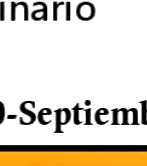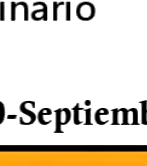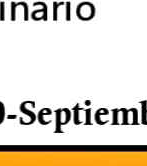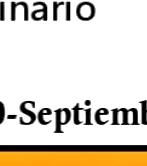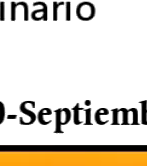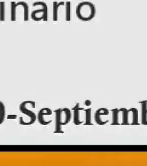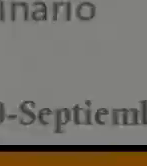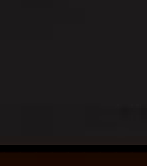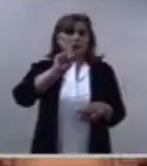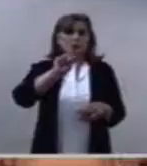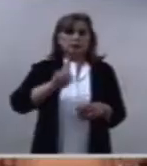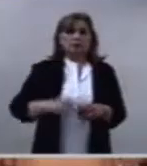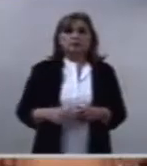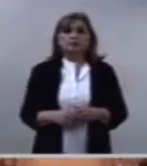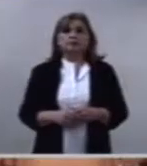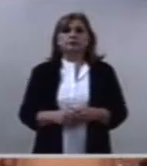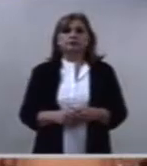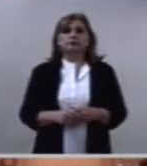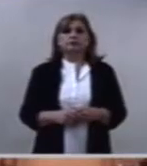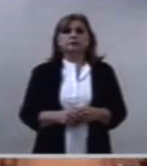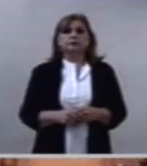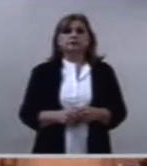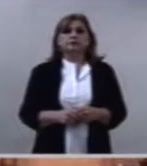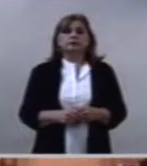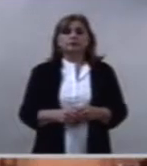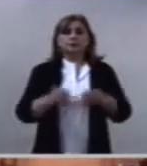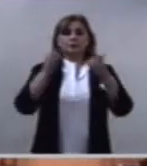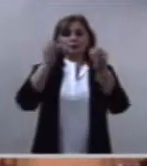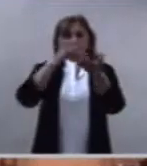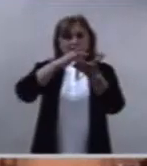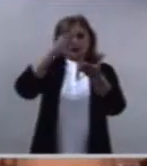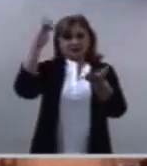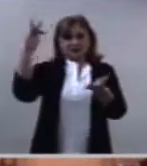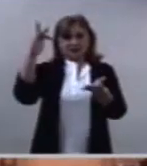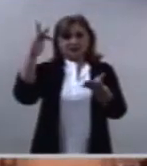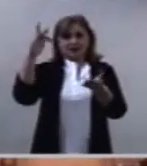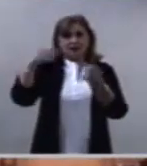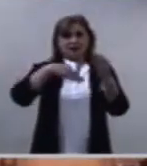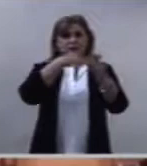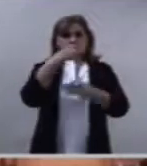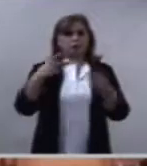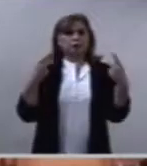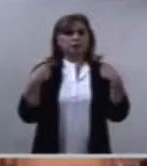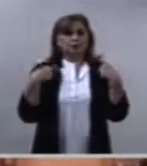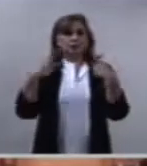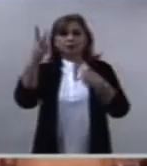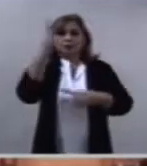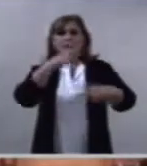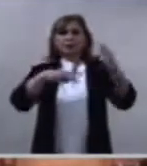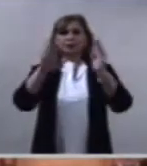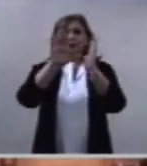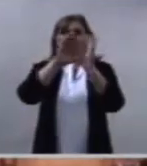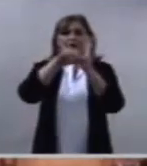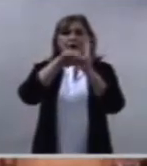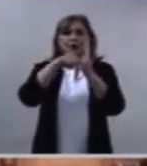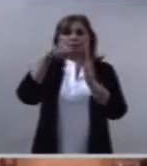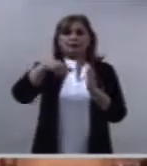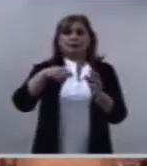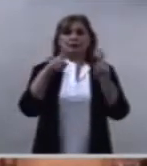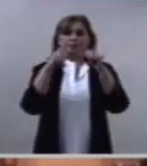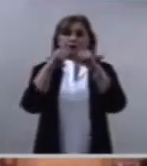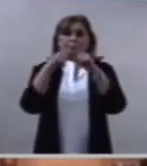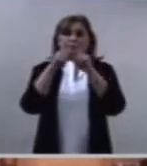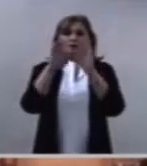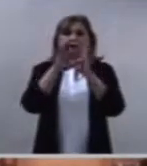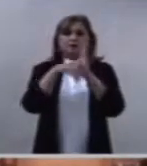Música Agradezco su presencia en esta Catedral para que